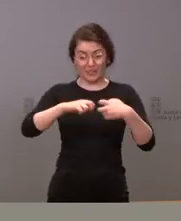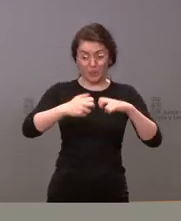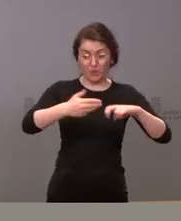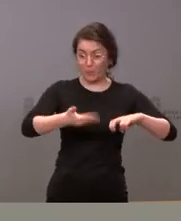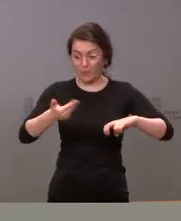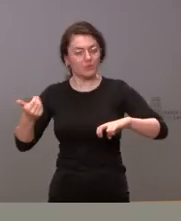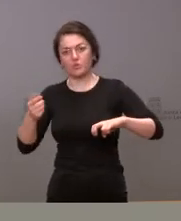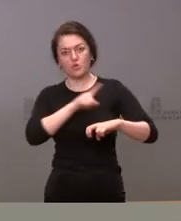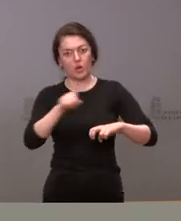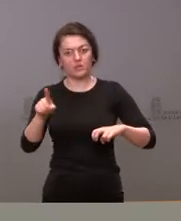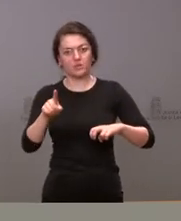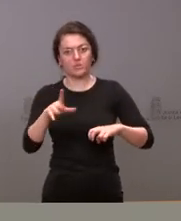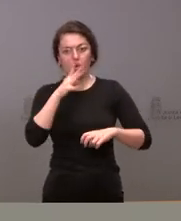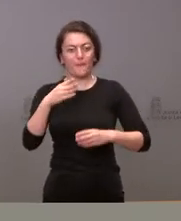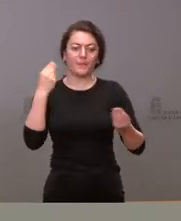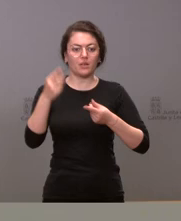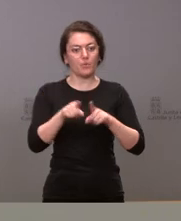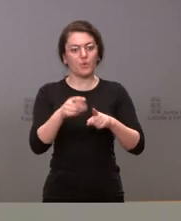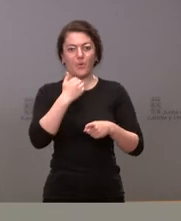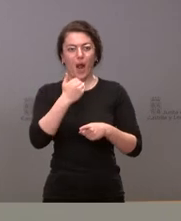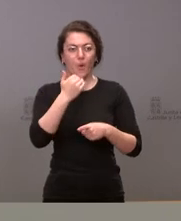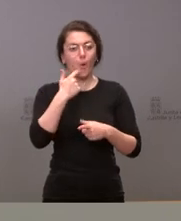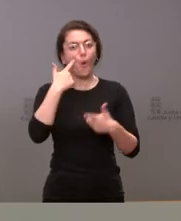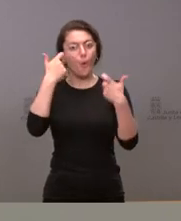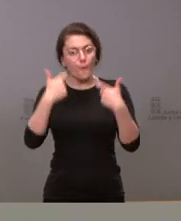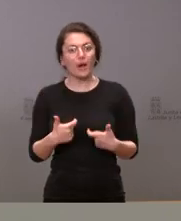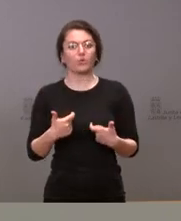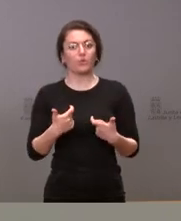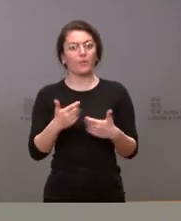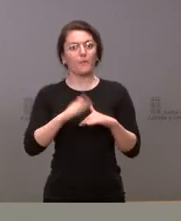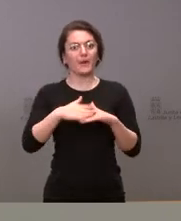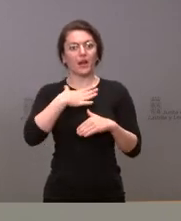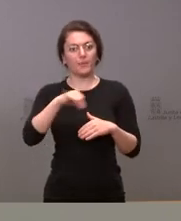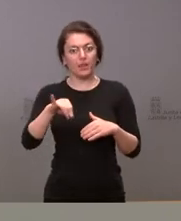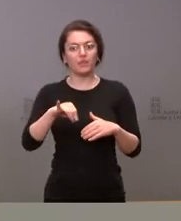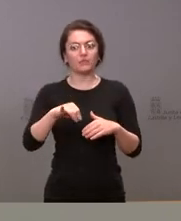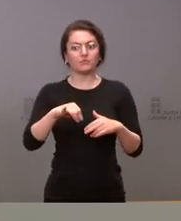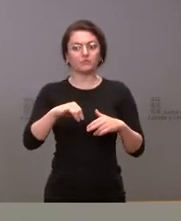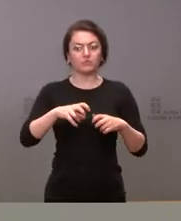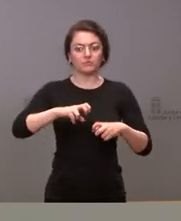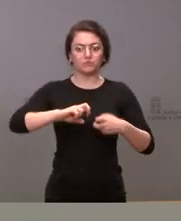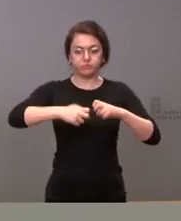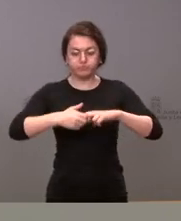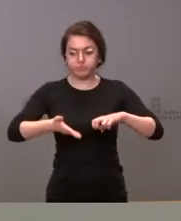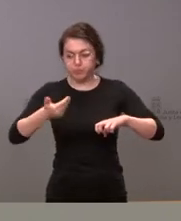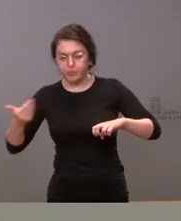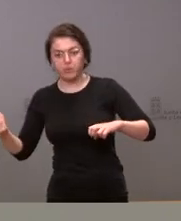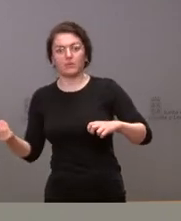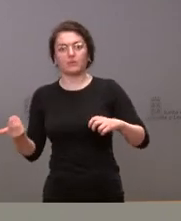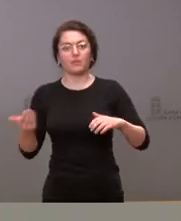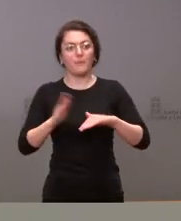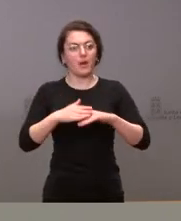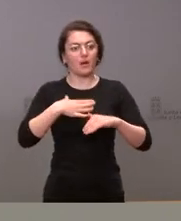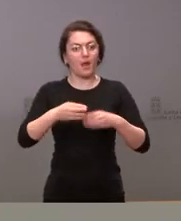parece también un elemento humano que se pueda producir y que se pueda llevar a cabo y que se pueda realizar y eso no quita para que